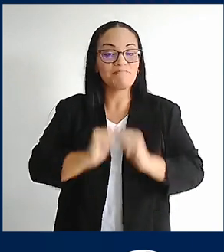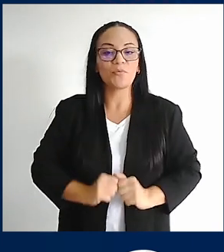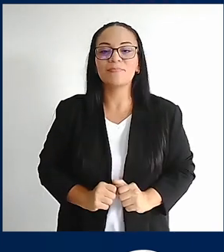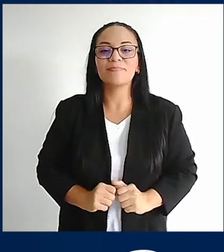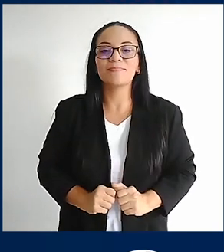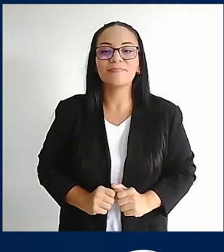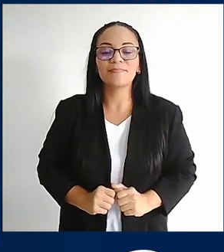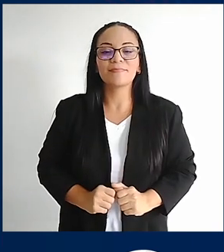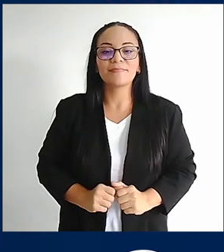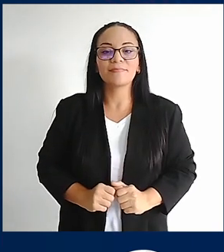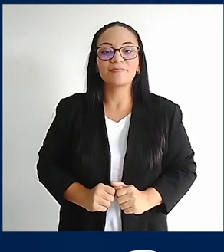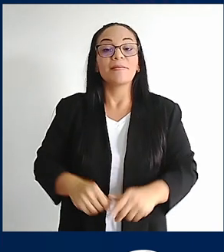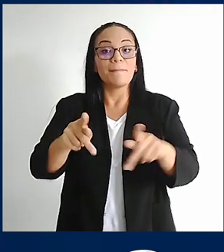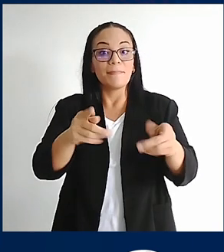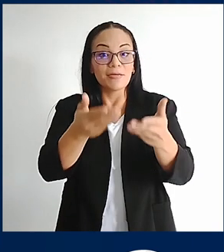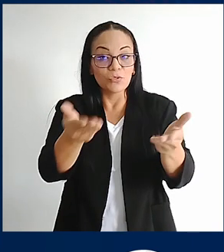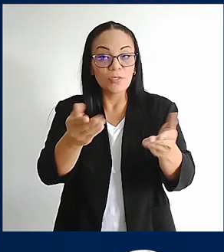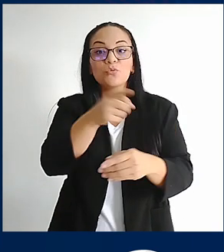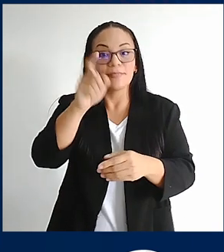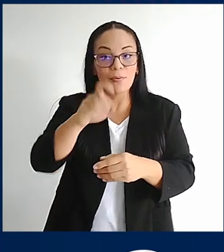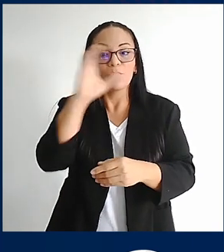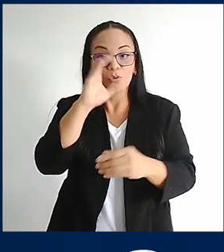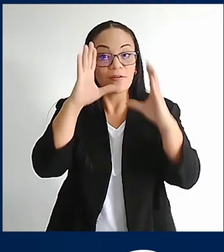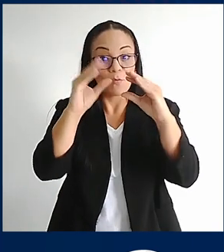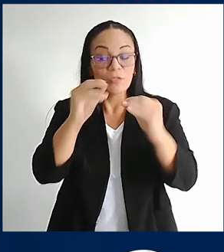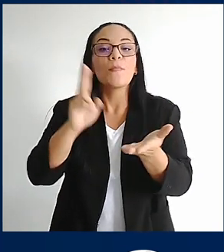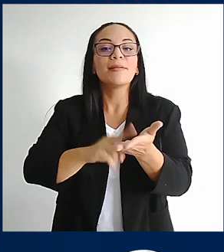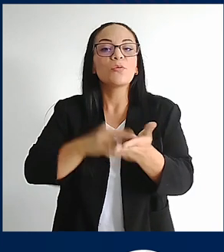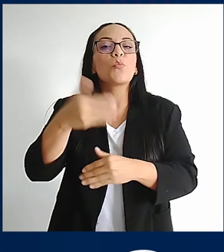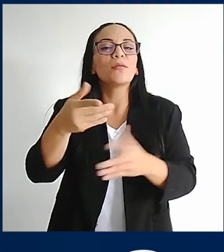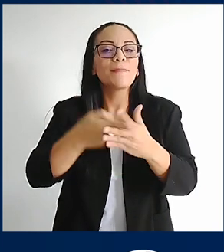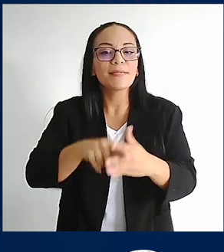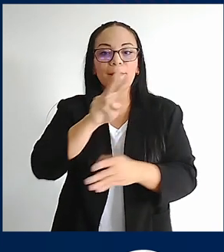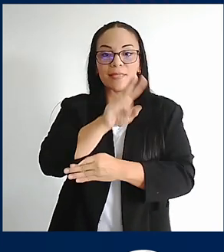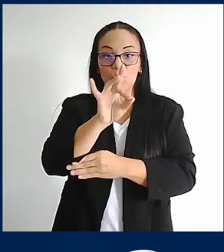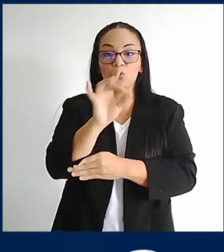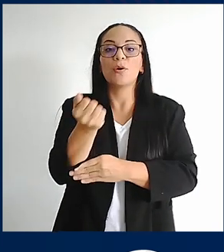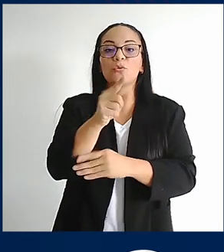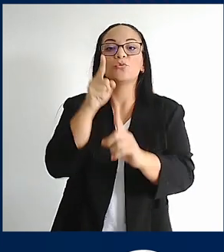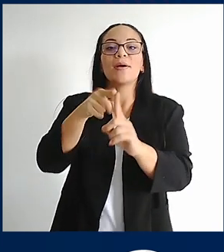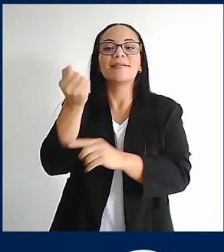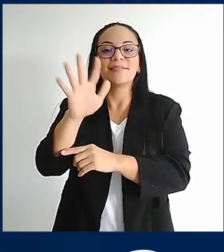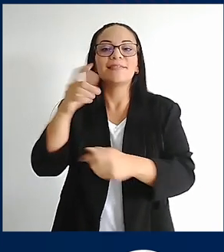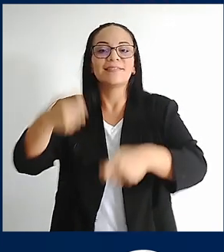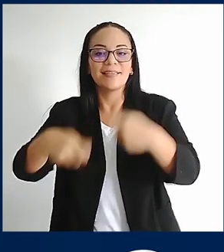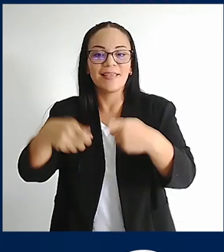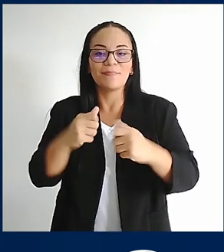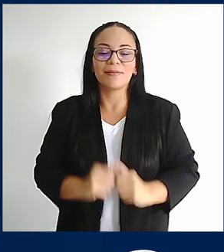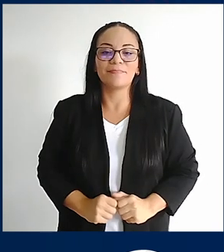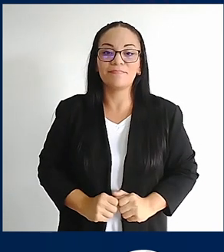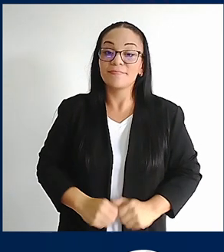estudiantes. Ciudadanos, infórmense porque la matrícula será del 28 de agosto al 15 de septiembre.